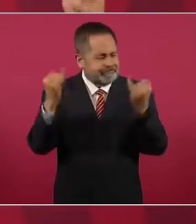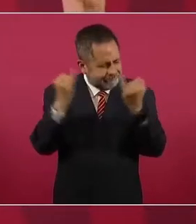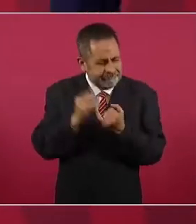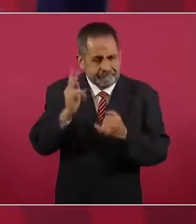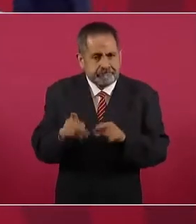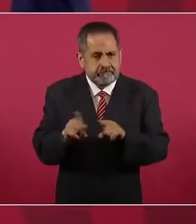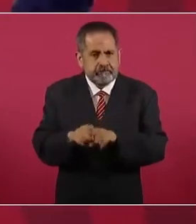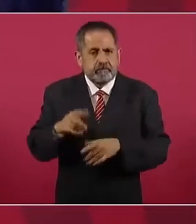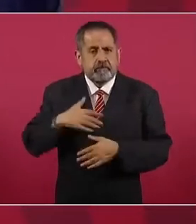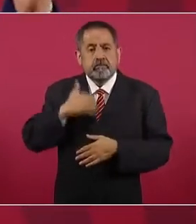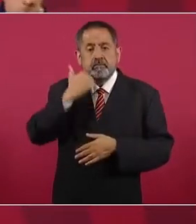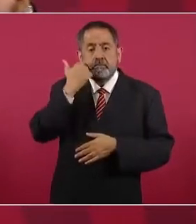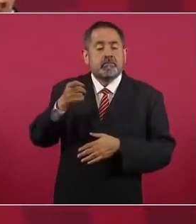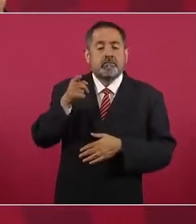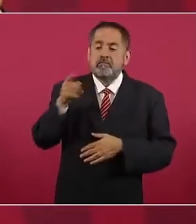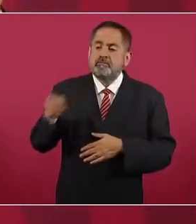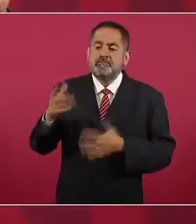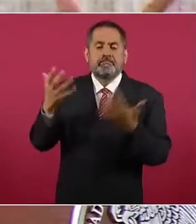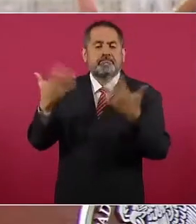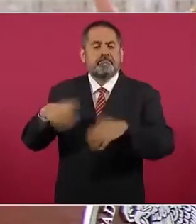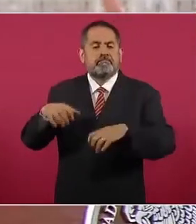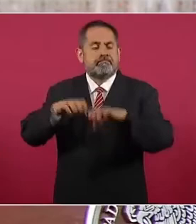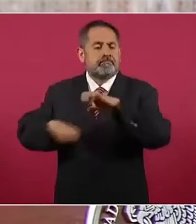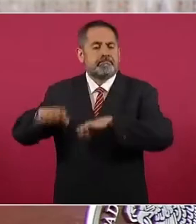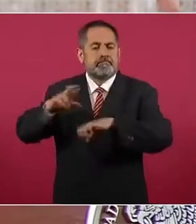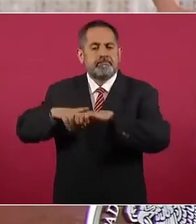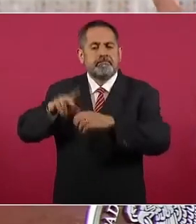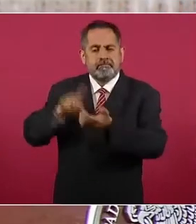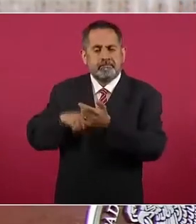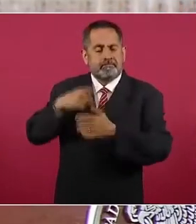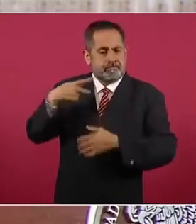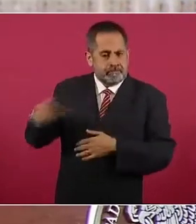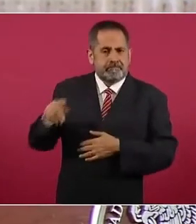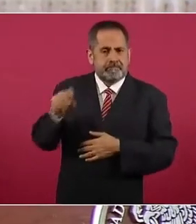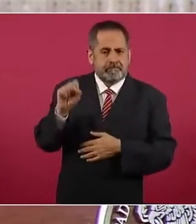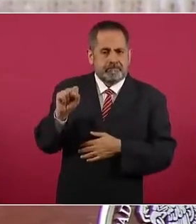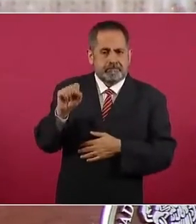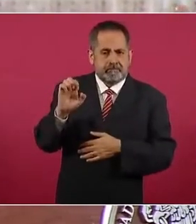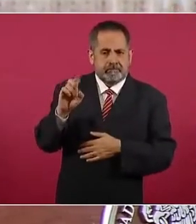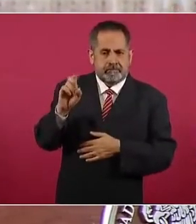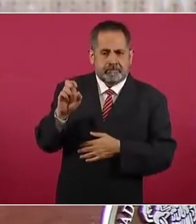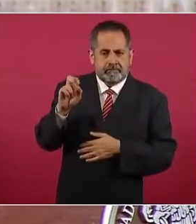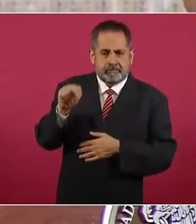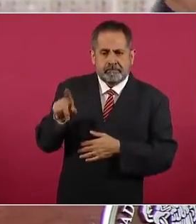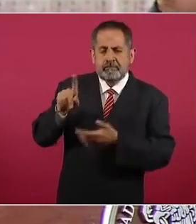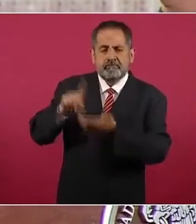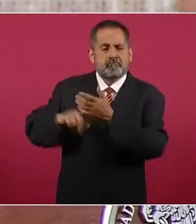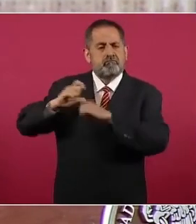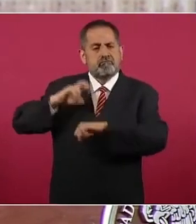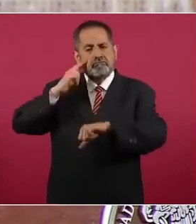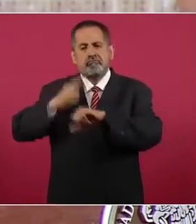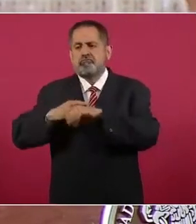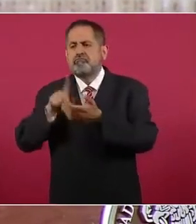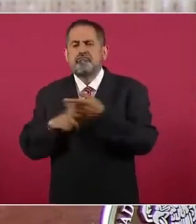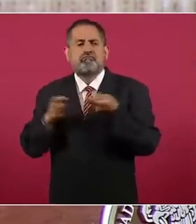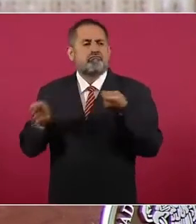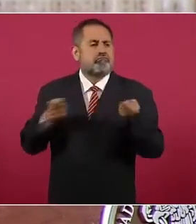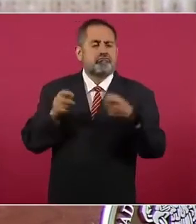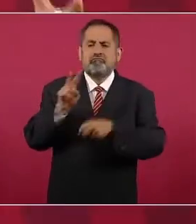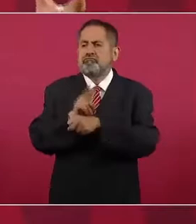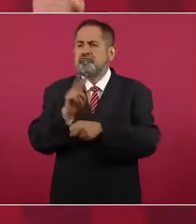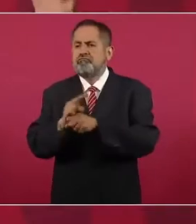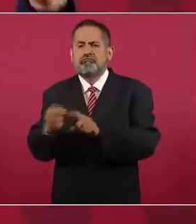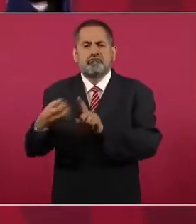quiero que haya una empresa de la Secretaría de Defensa que sea la encargada de operar y